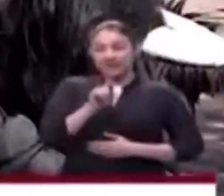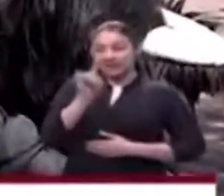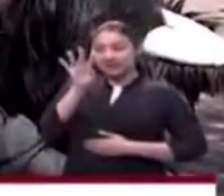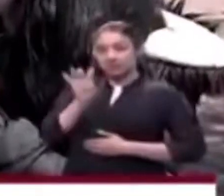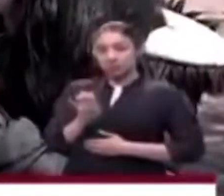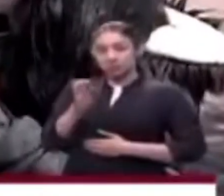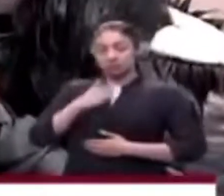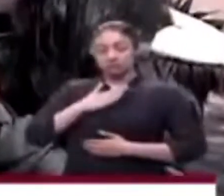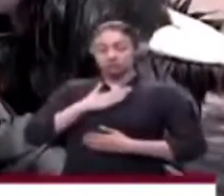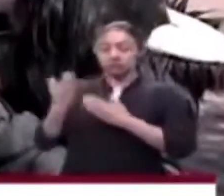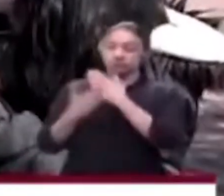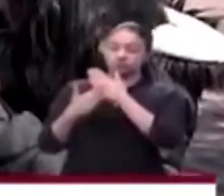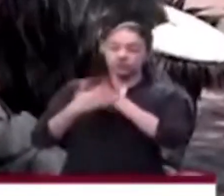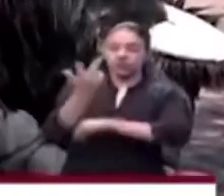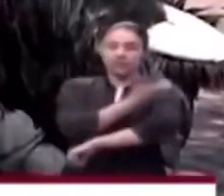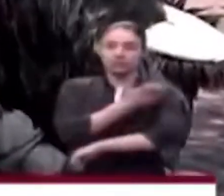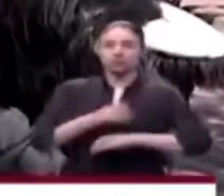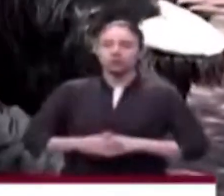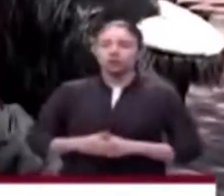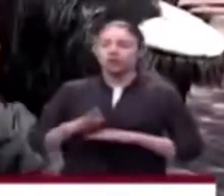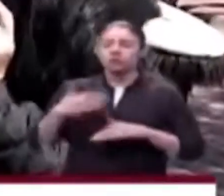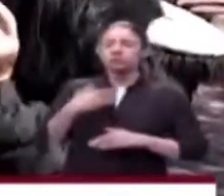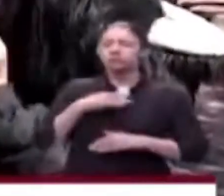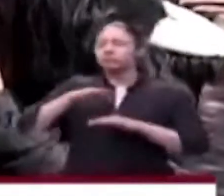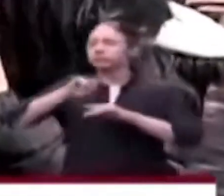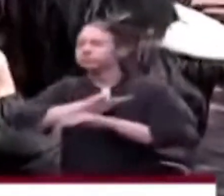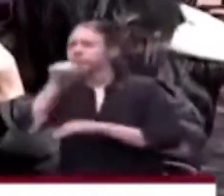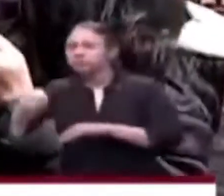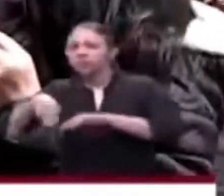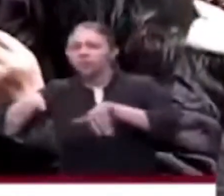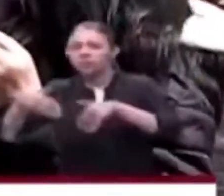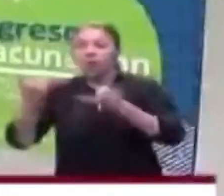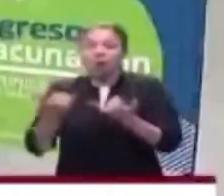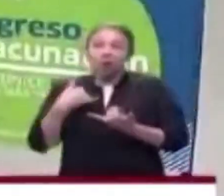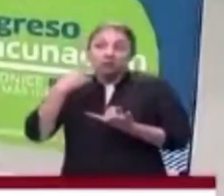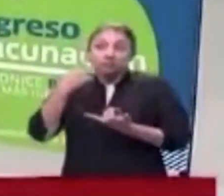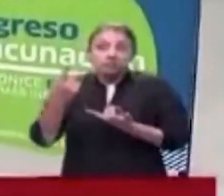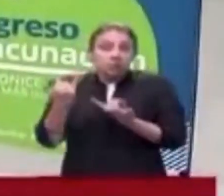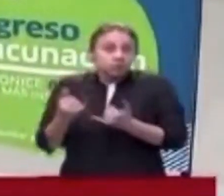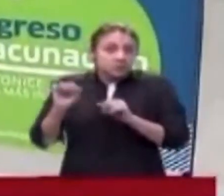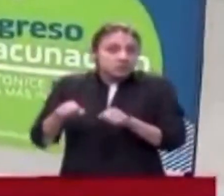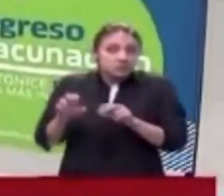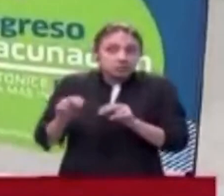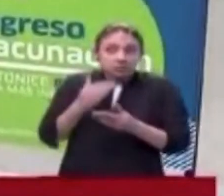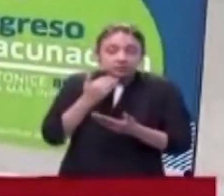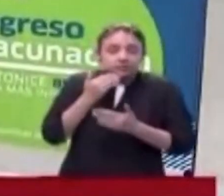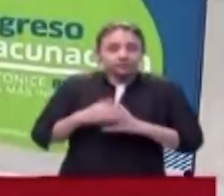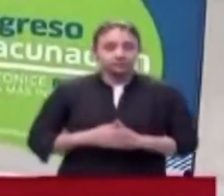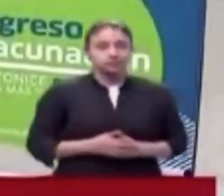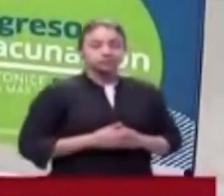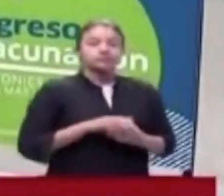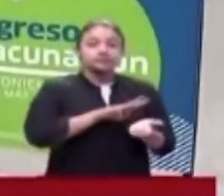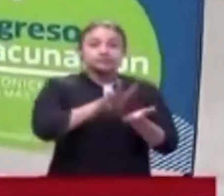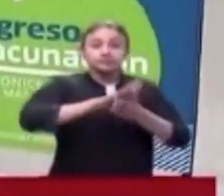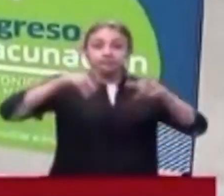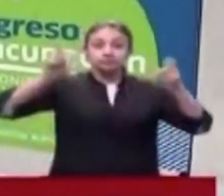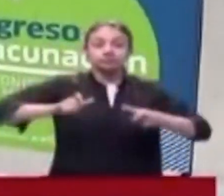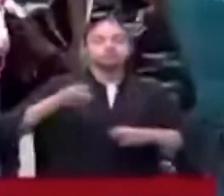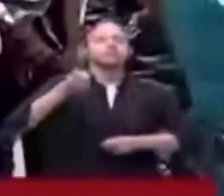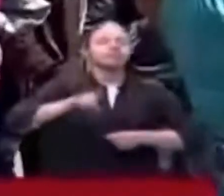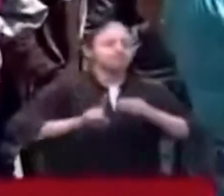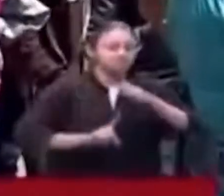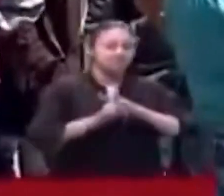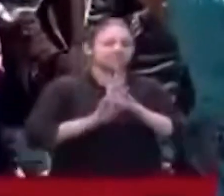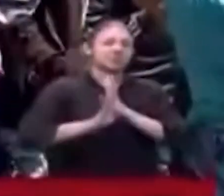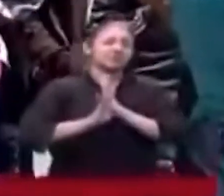vacuna y dijeron que no la había. Pues vamos a ver a ver si hoy la hay. En el Movistar Arena también se han generado